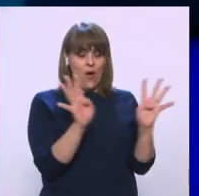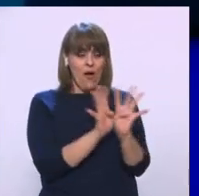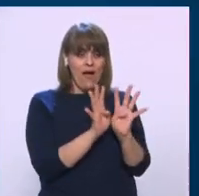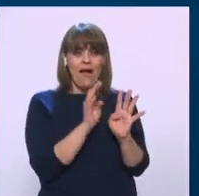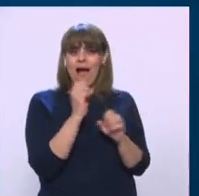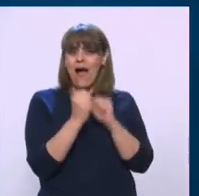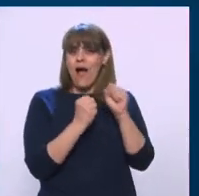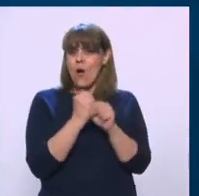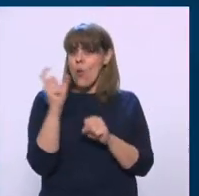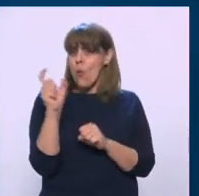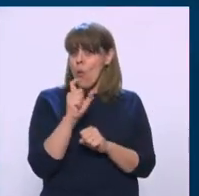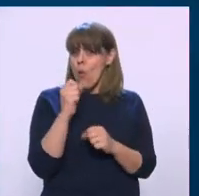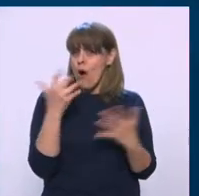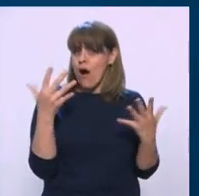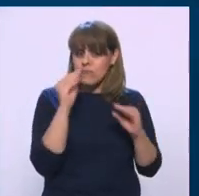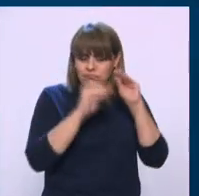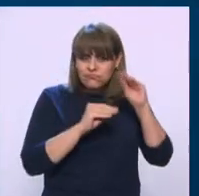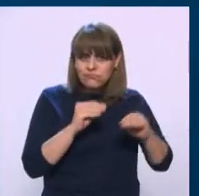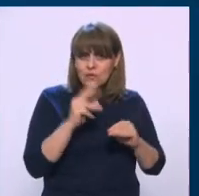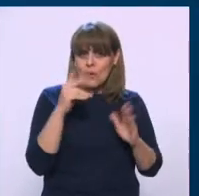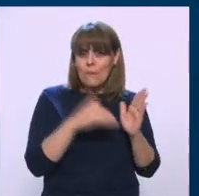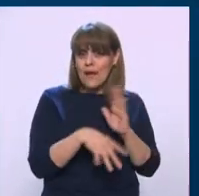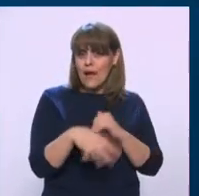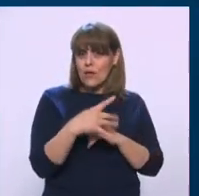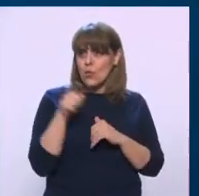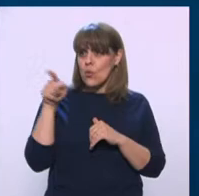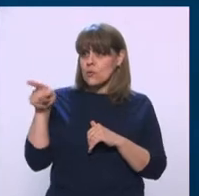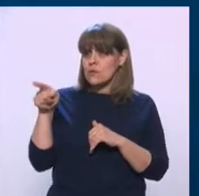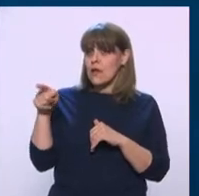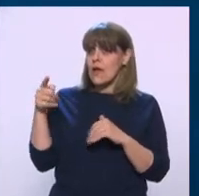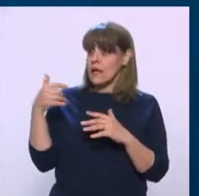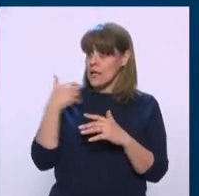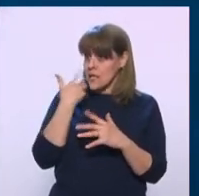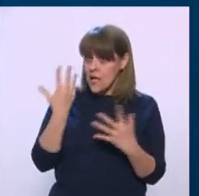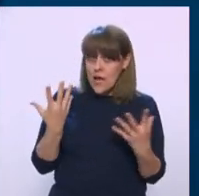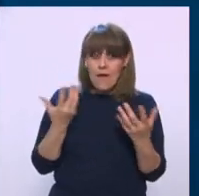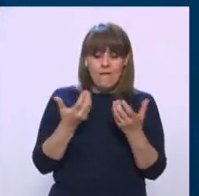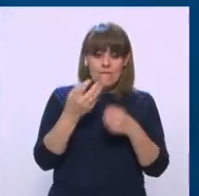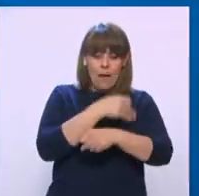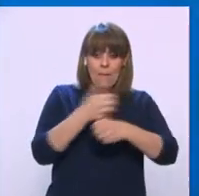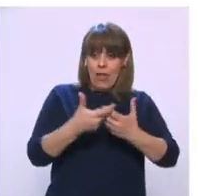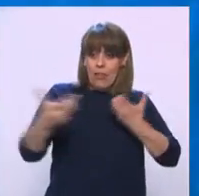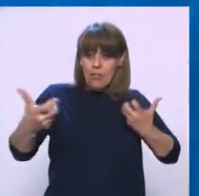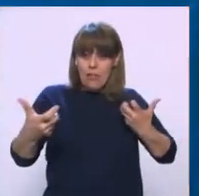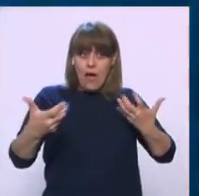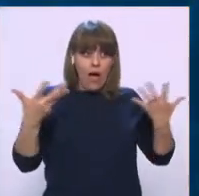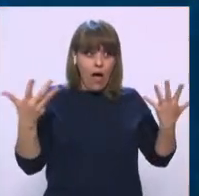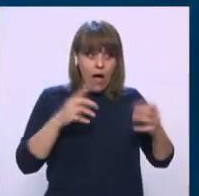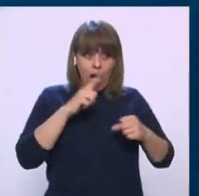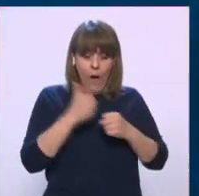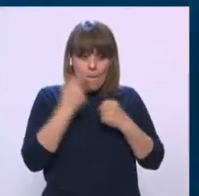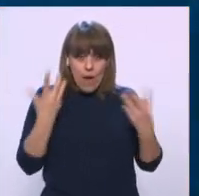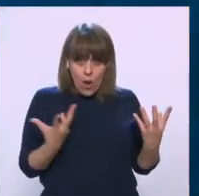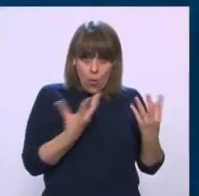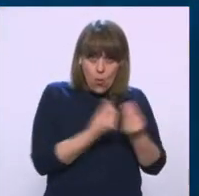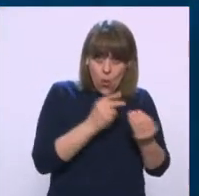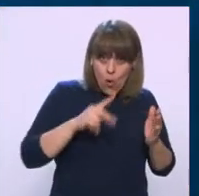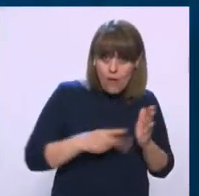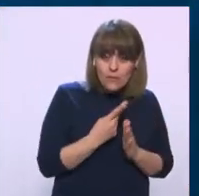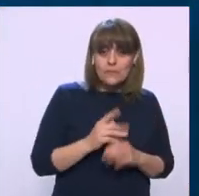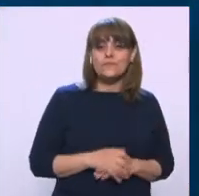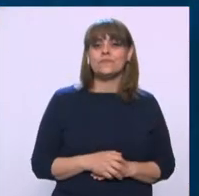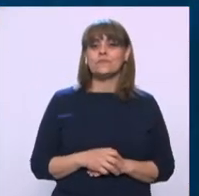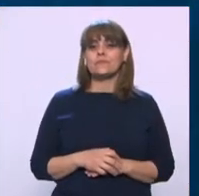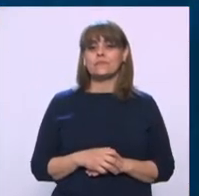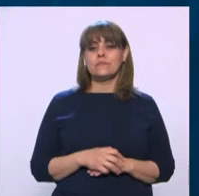en el 2014. ¿Está trabajando usted por la reunión de esas familias separadas? Claro que sí. 500 y pico de niños.